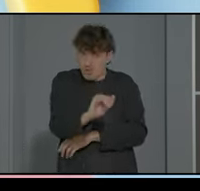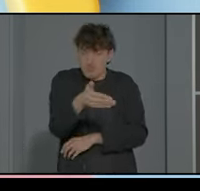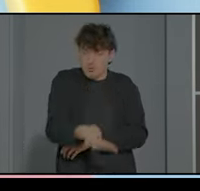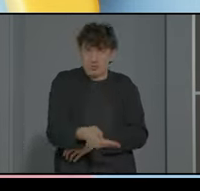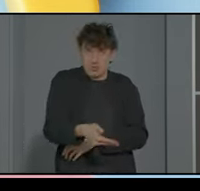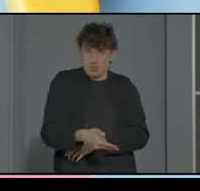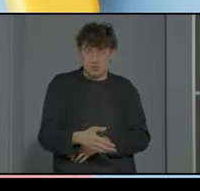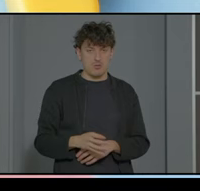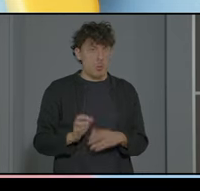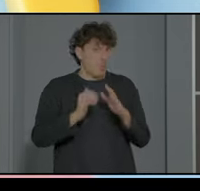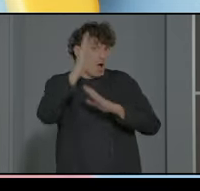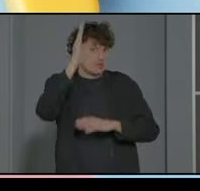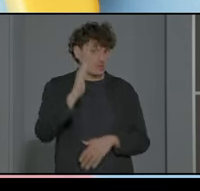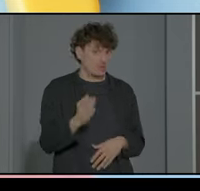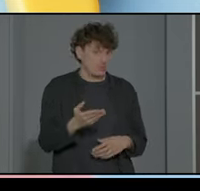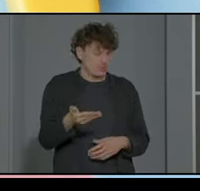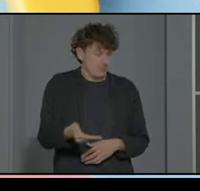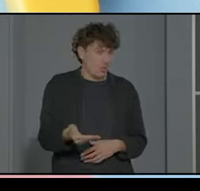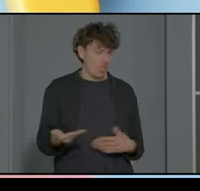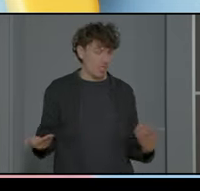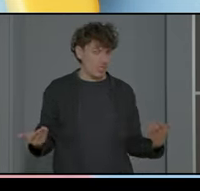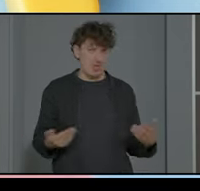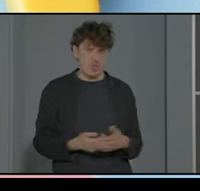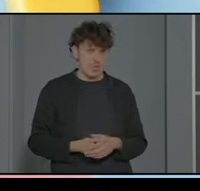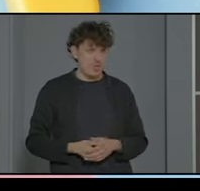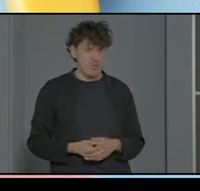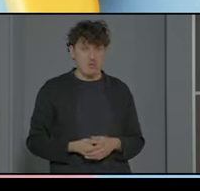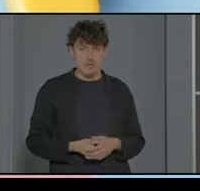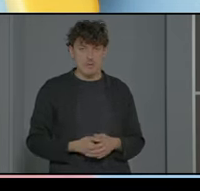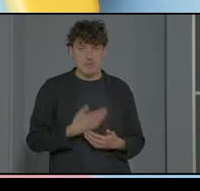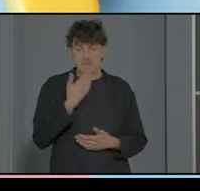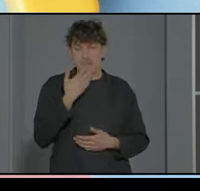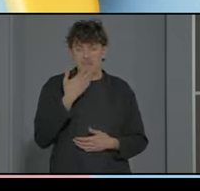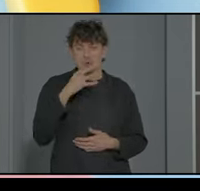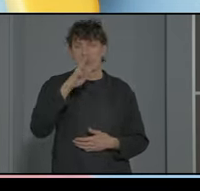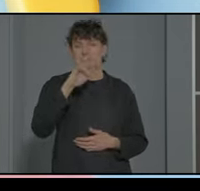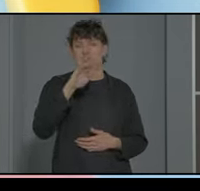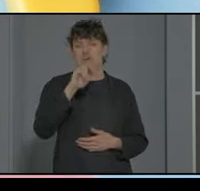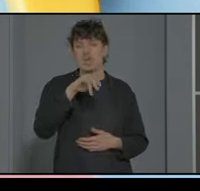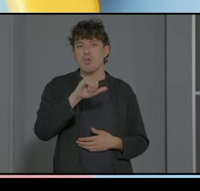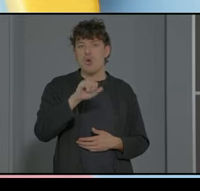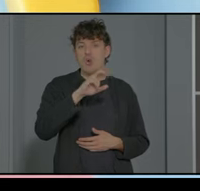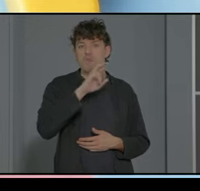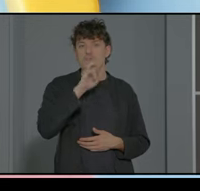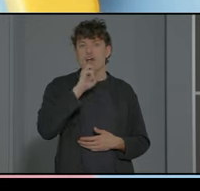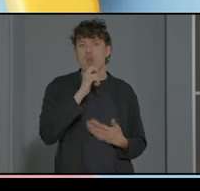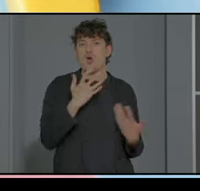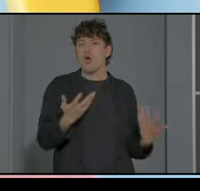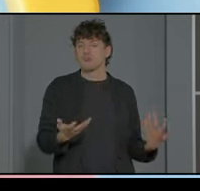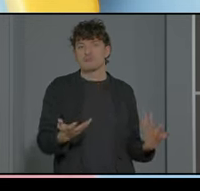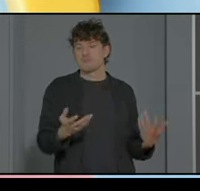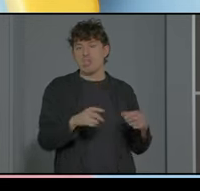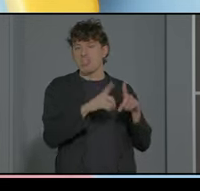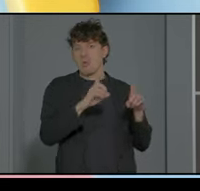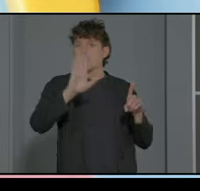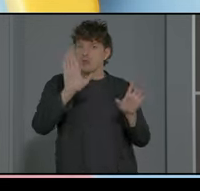esa parte me importa bien poco que sepa a lo mejor el valor del titanio pero si me interesa mucho mucho mucho que sepa trabajar en grupo